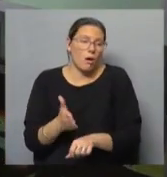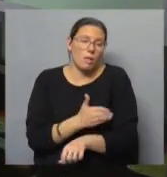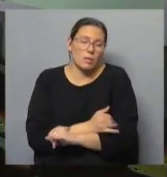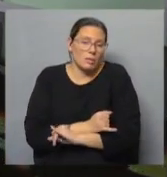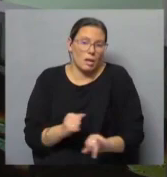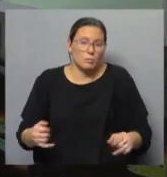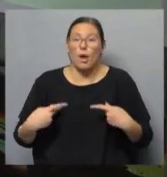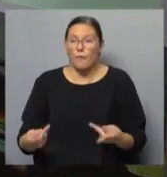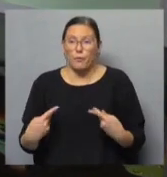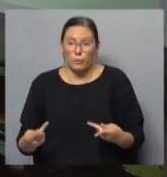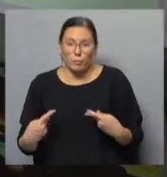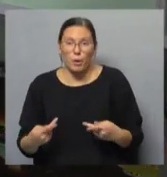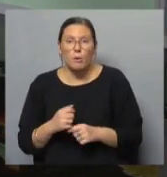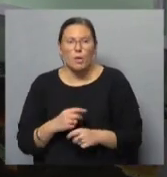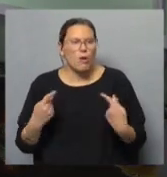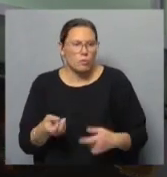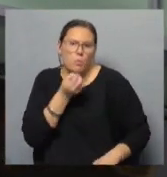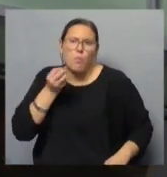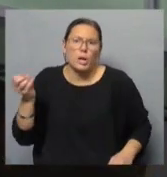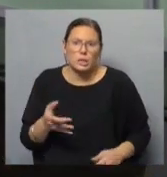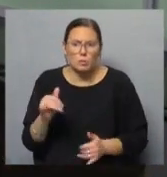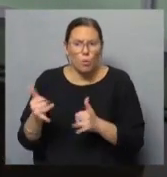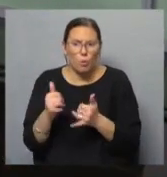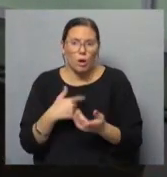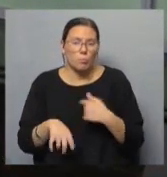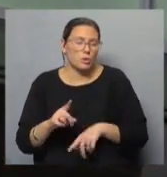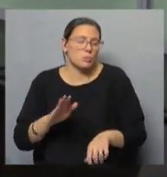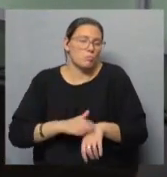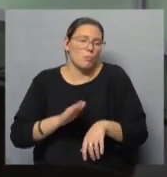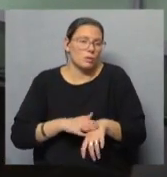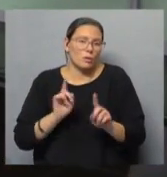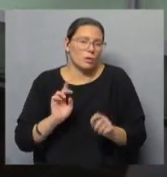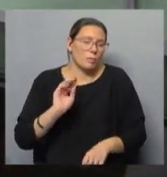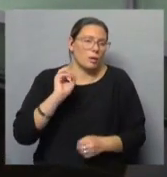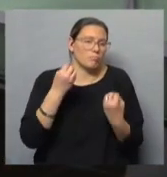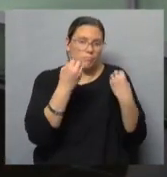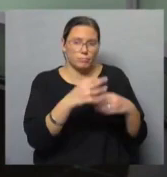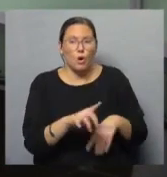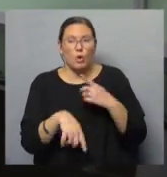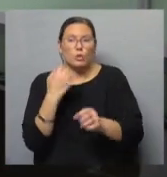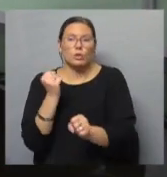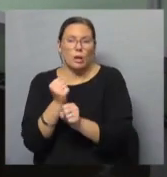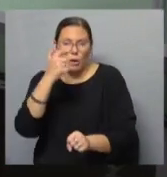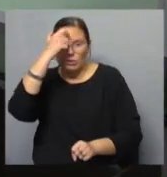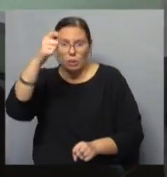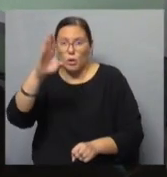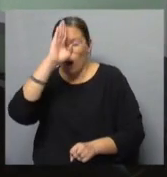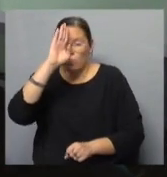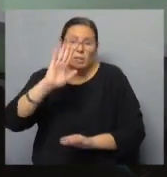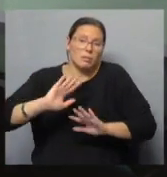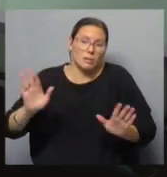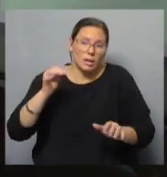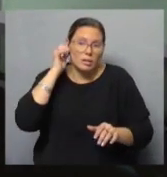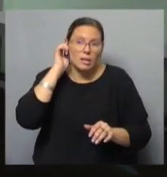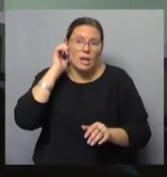¿Entendés? Un jugador de fuego la podés romper, pero te retirás. Y me imagino que otros oficios más técnicos aprendés y el